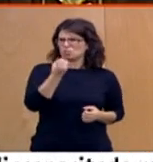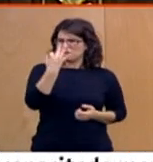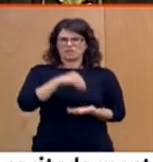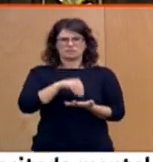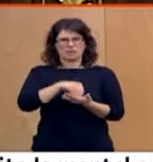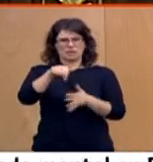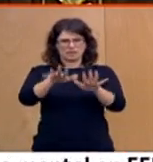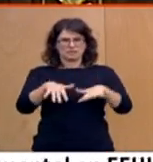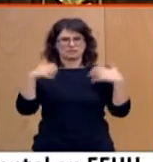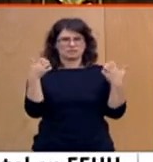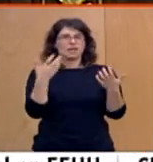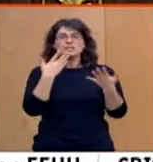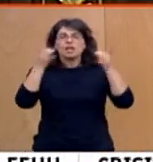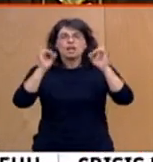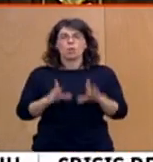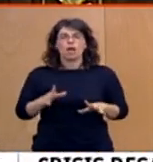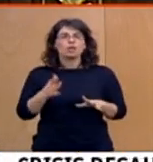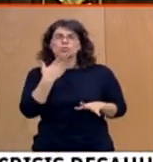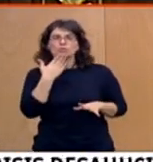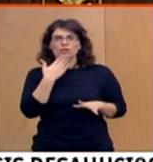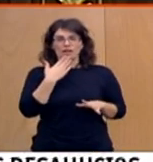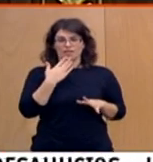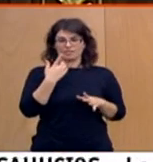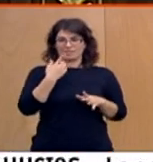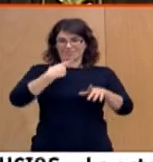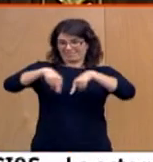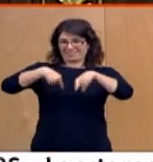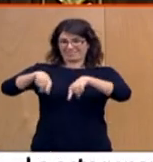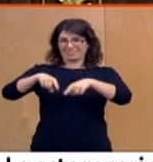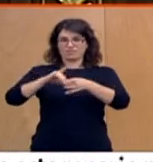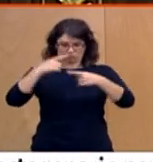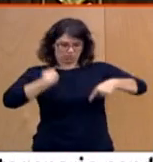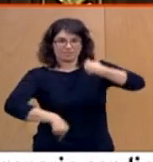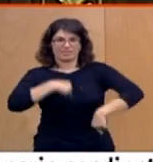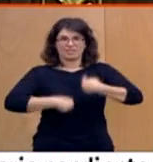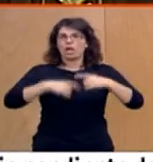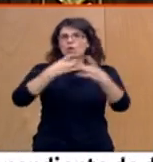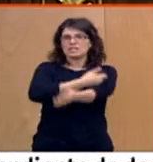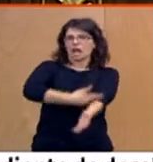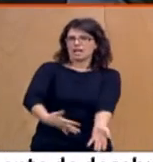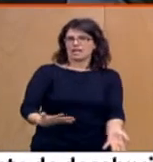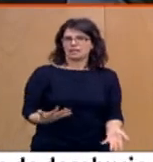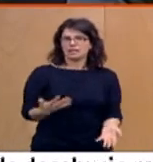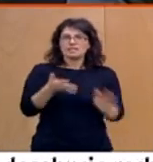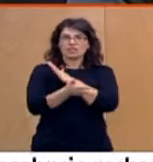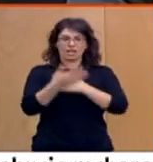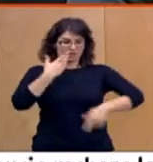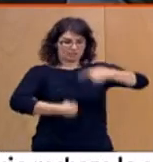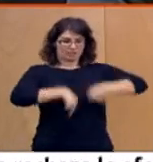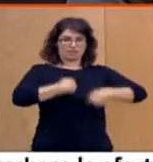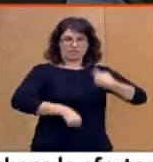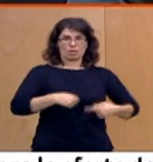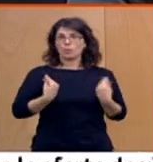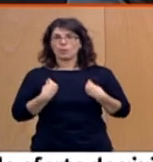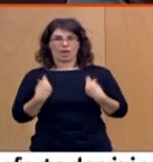sistema circulatorio al cuerpo humano. Si no fluye el riego sanguíneo, no hay vida. Si no hay crédito,